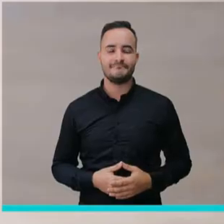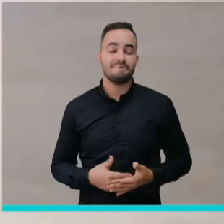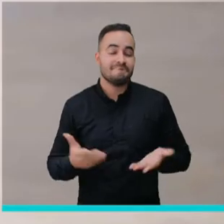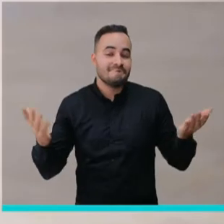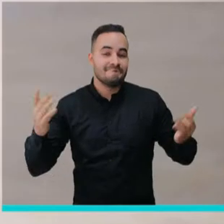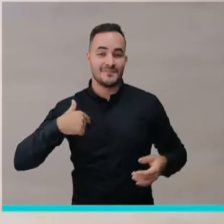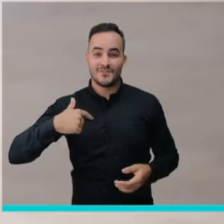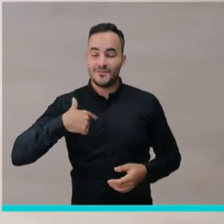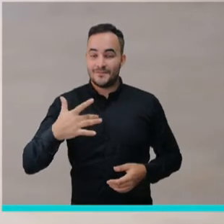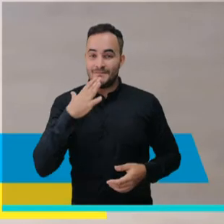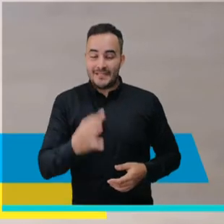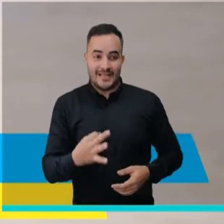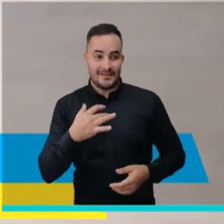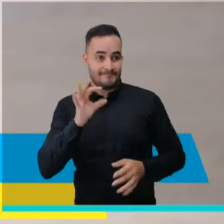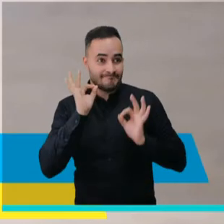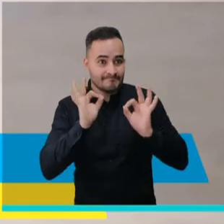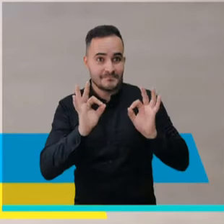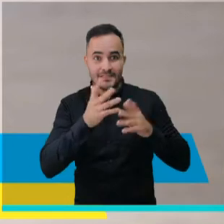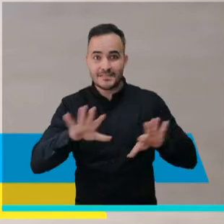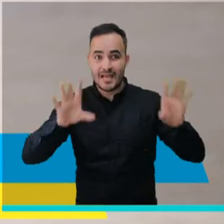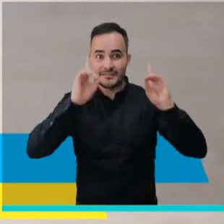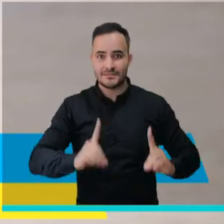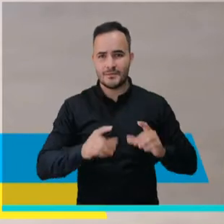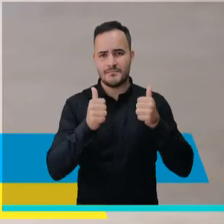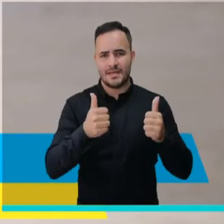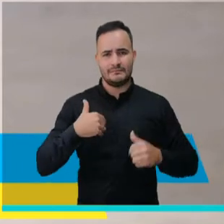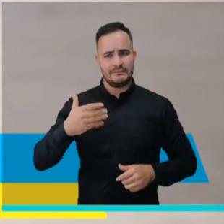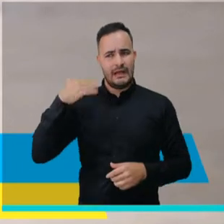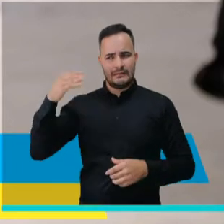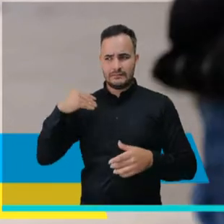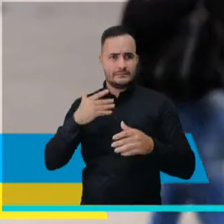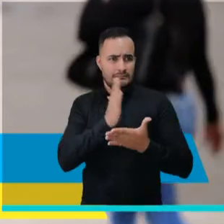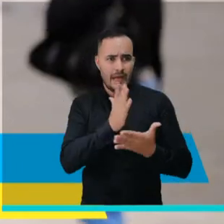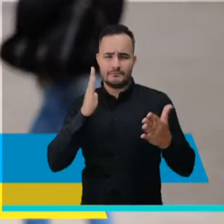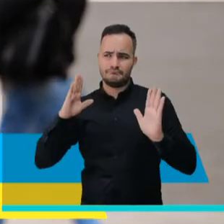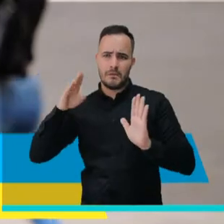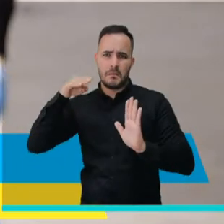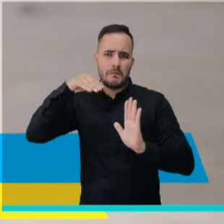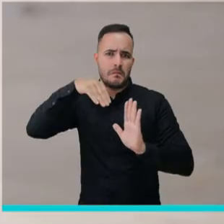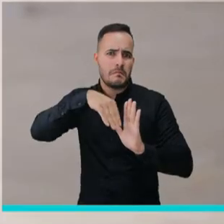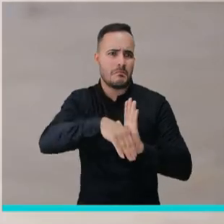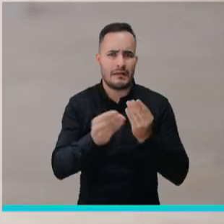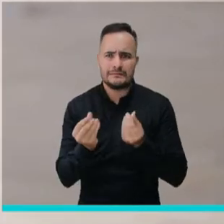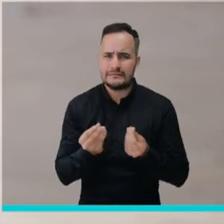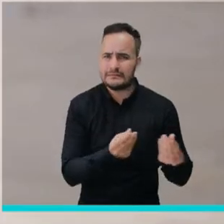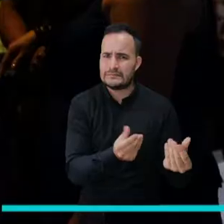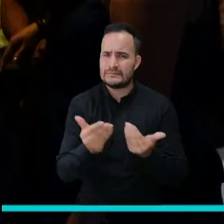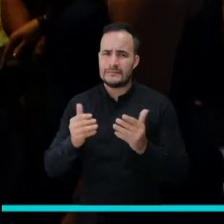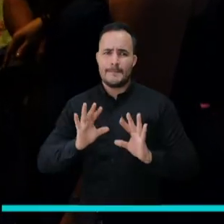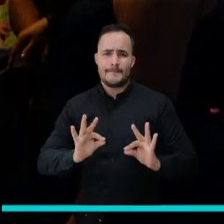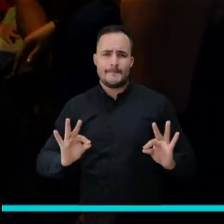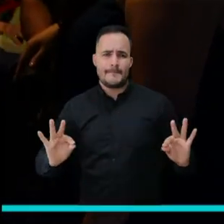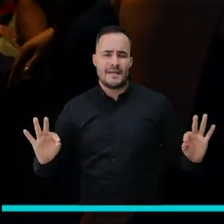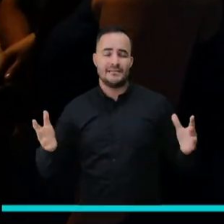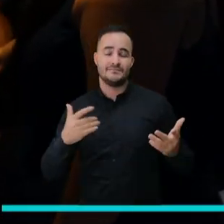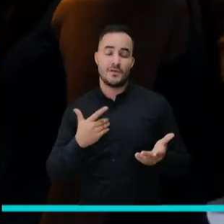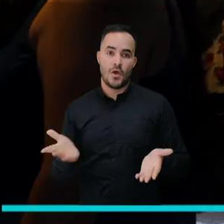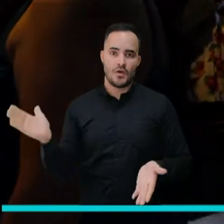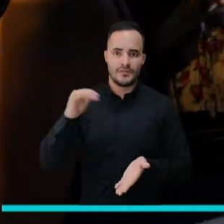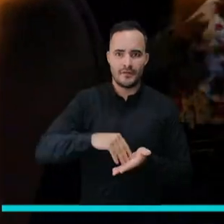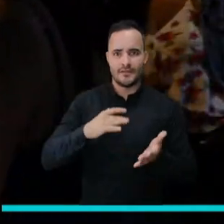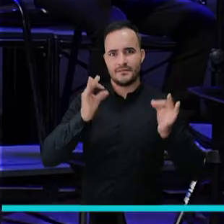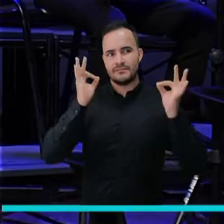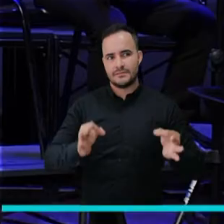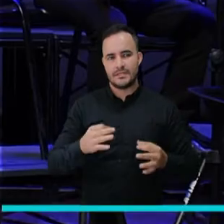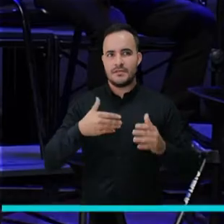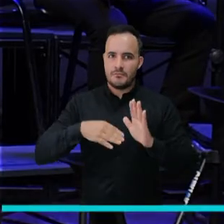No, pues me parece muy bien, ya que hemos tenido una desactivación de la economía muy grande en el país, y adicional a ello sería